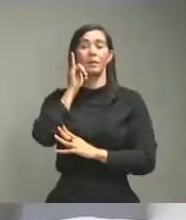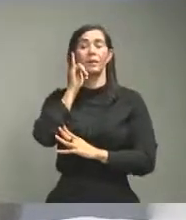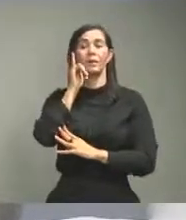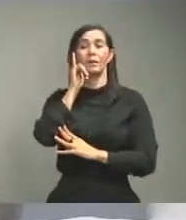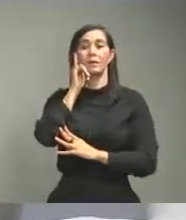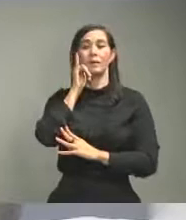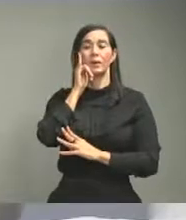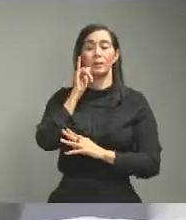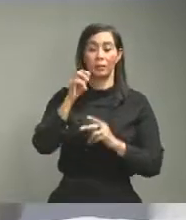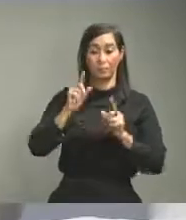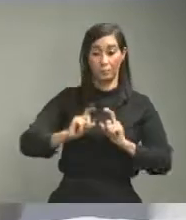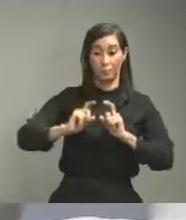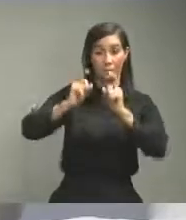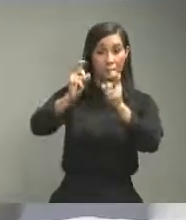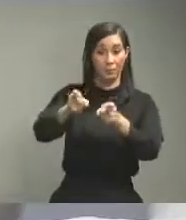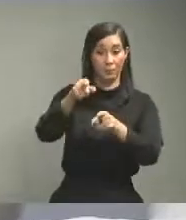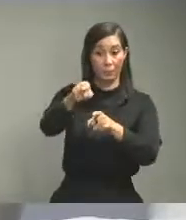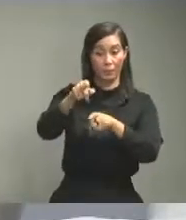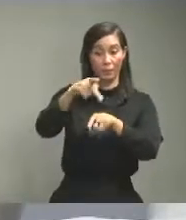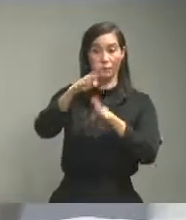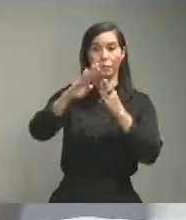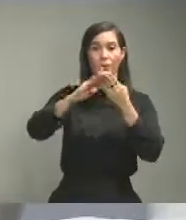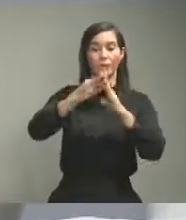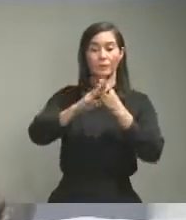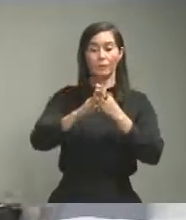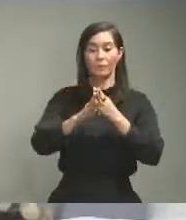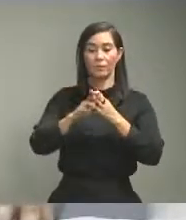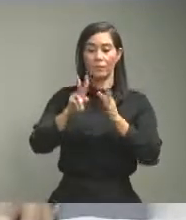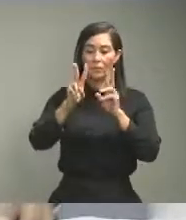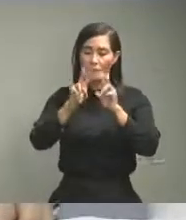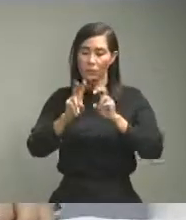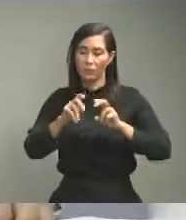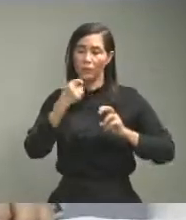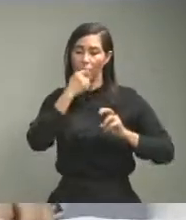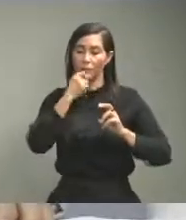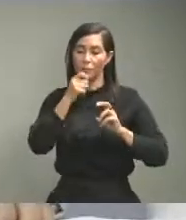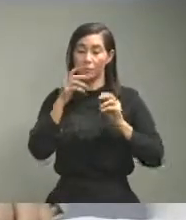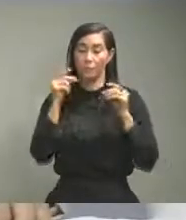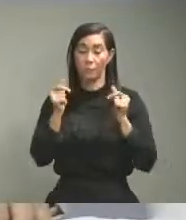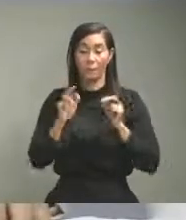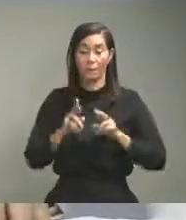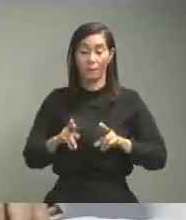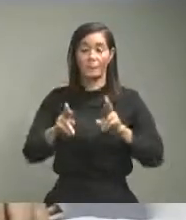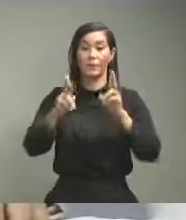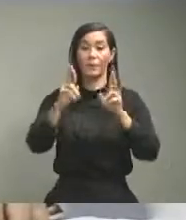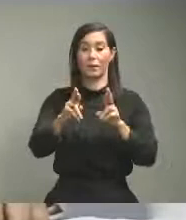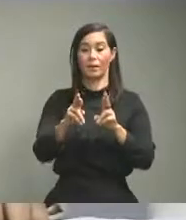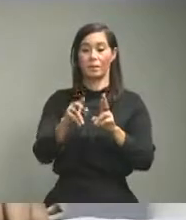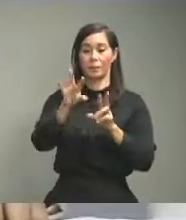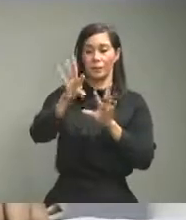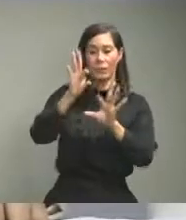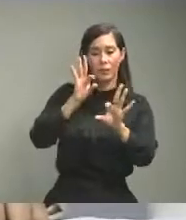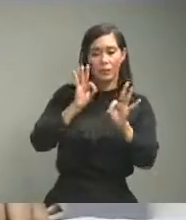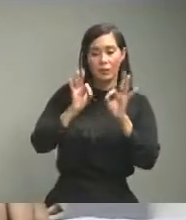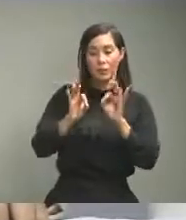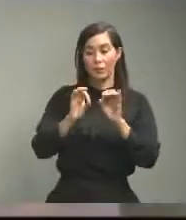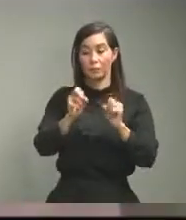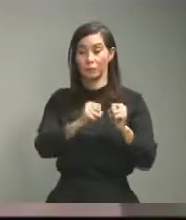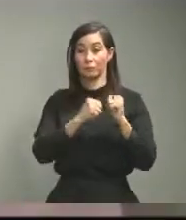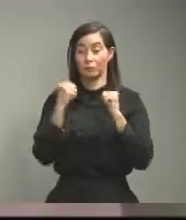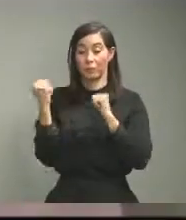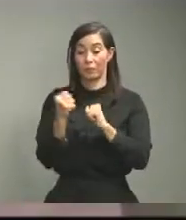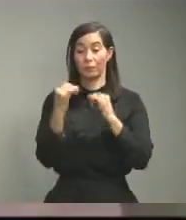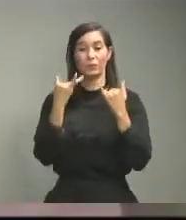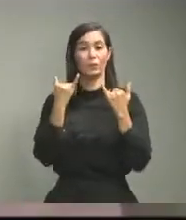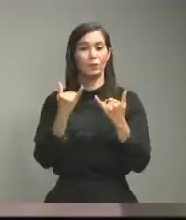pruebas rápidas para allá se ha hecho una intervención por la DPS local y hemos reforzado en el día